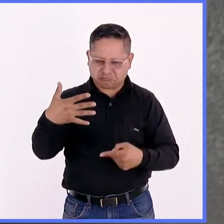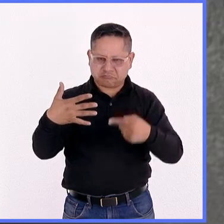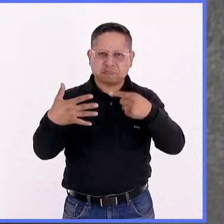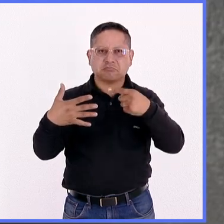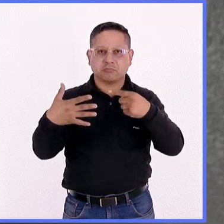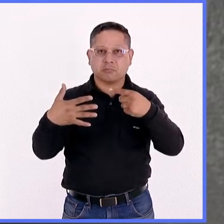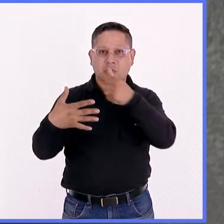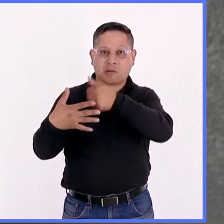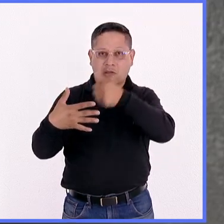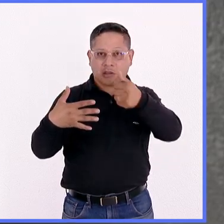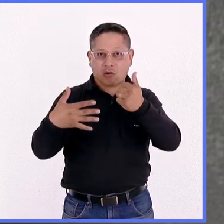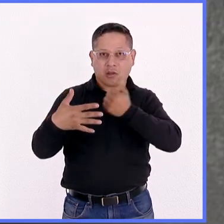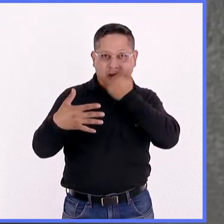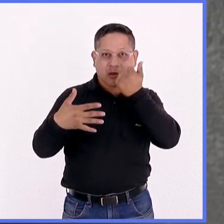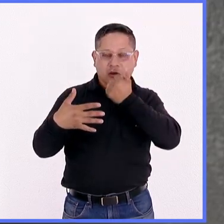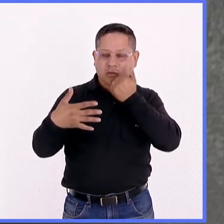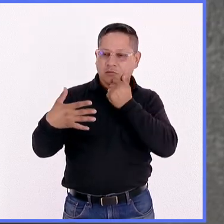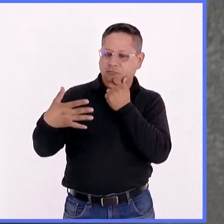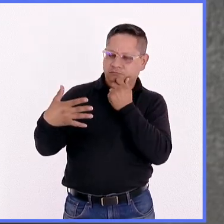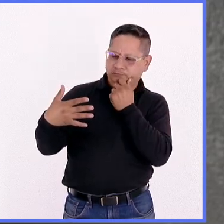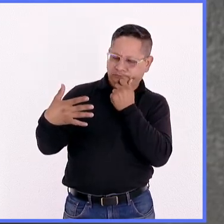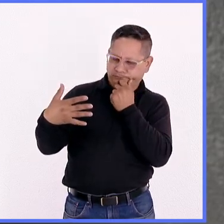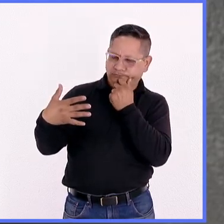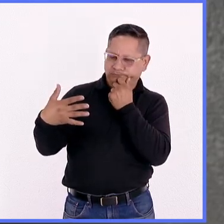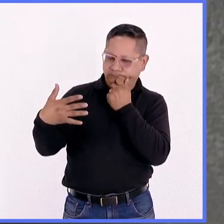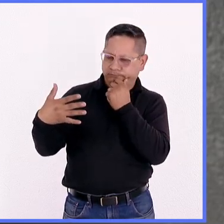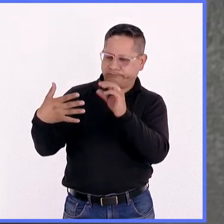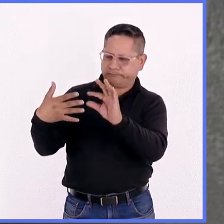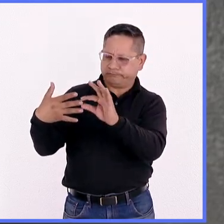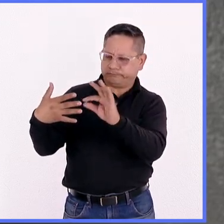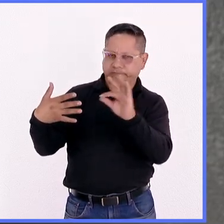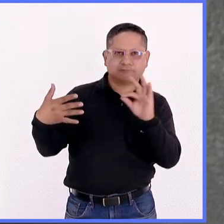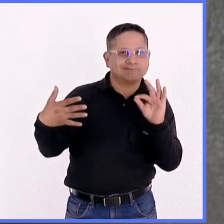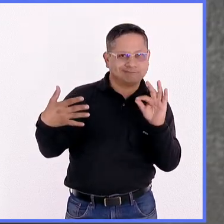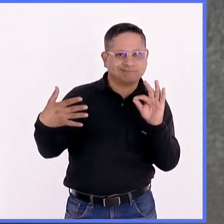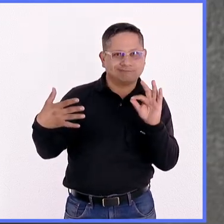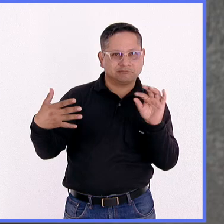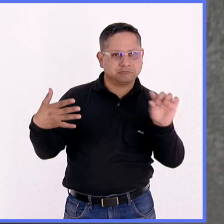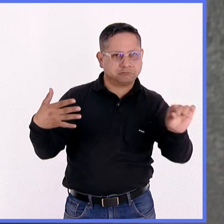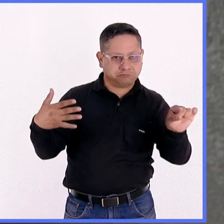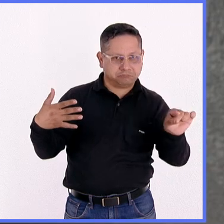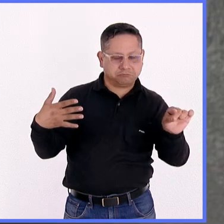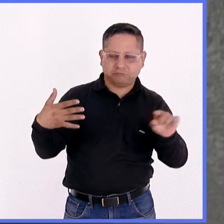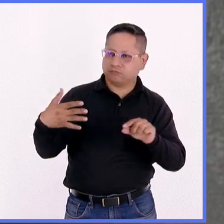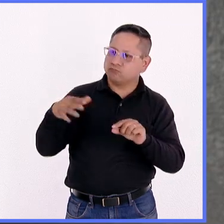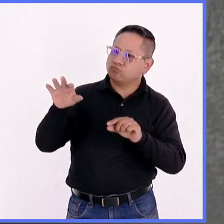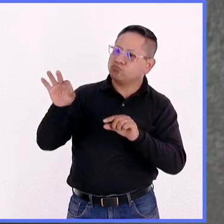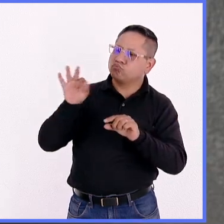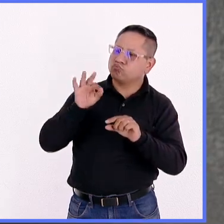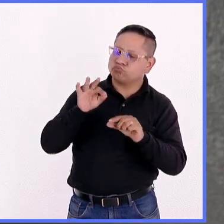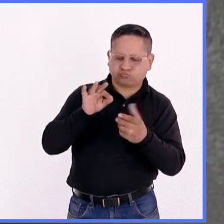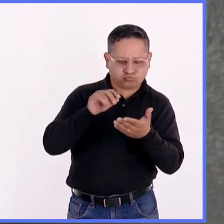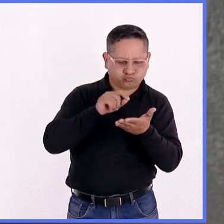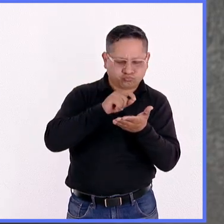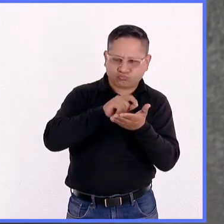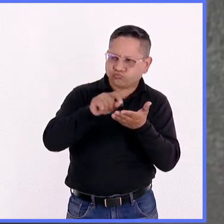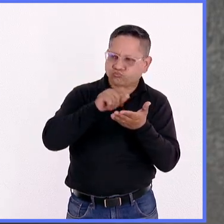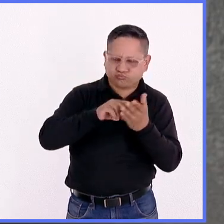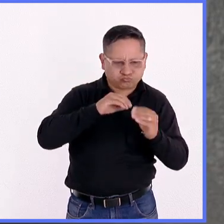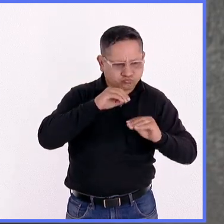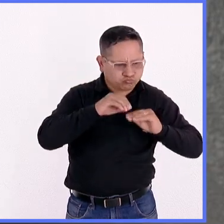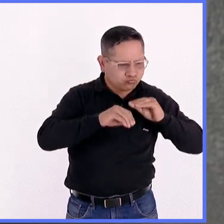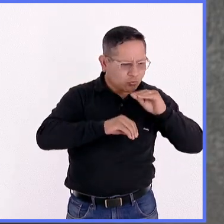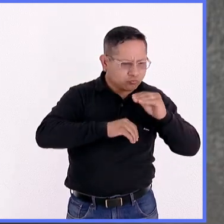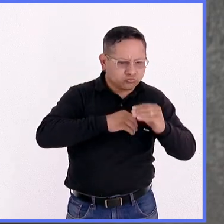los estudiantes toma uno de estos sistemas o subsistemas, lo empieza a desarrollar y a lo largo del